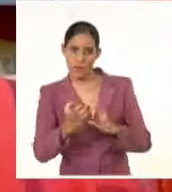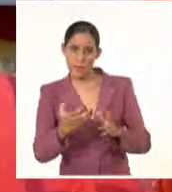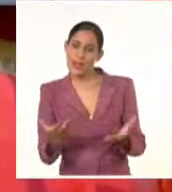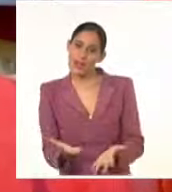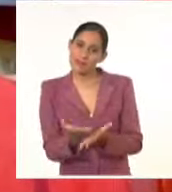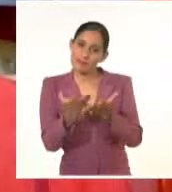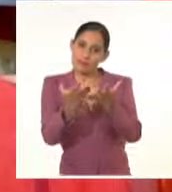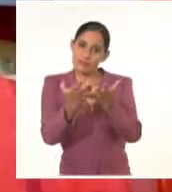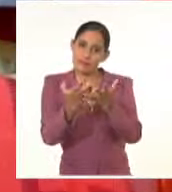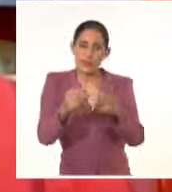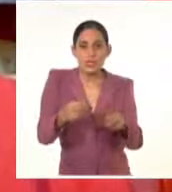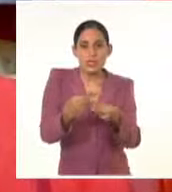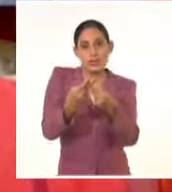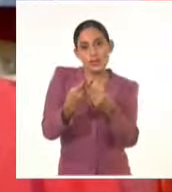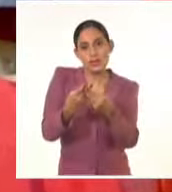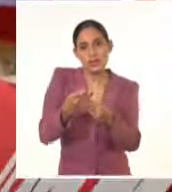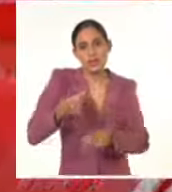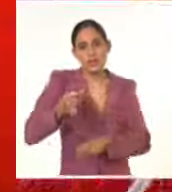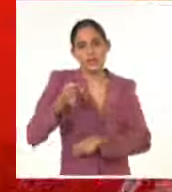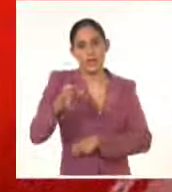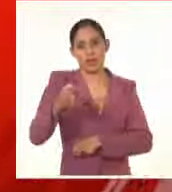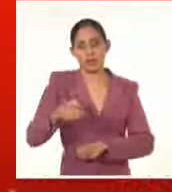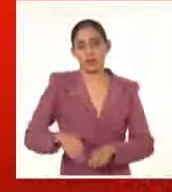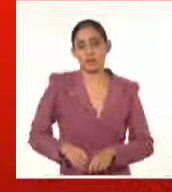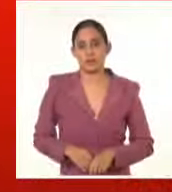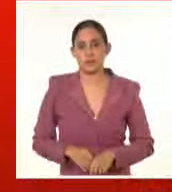esperanza, una salva de porvenir.